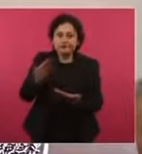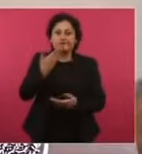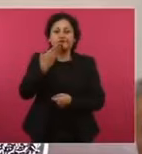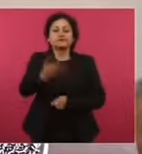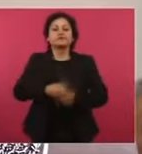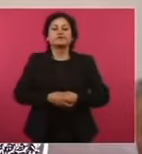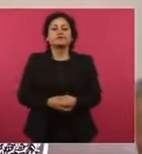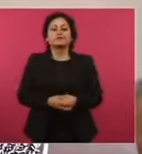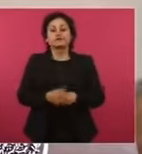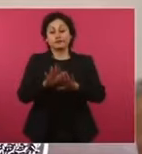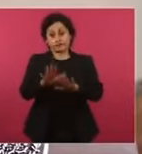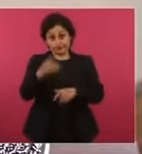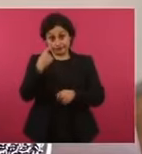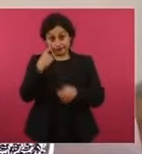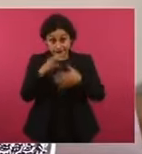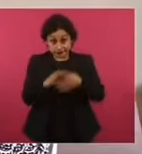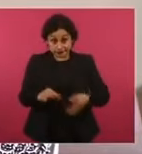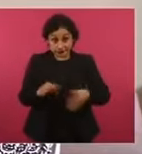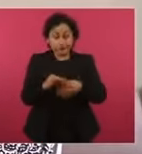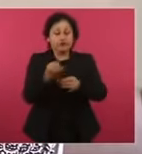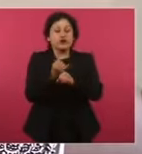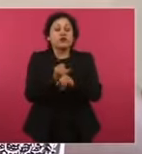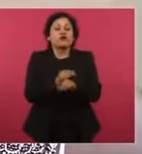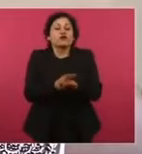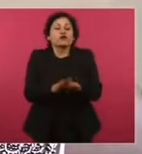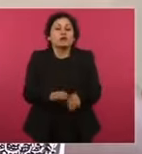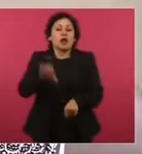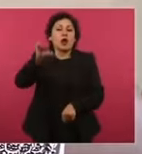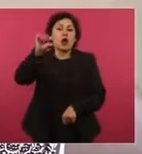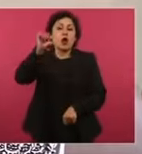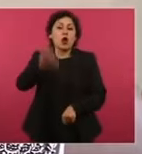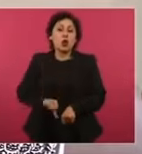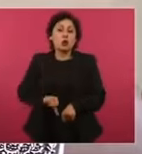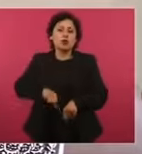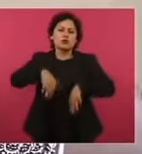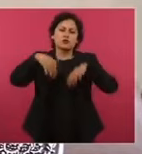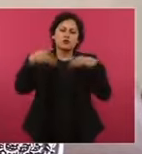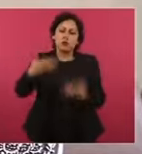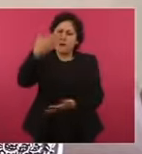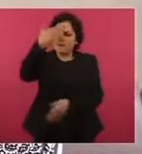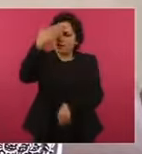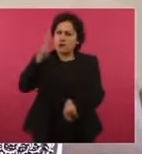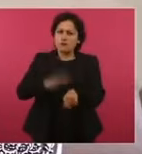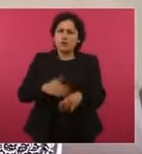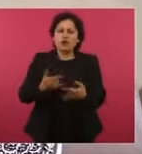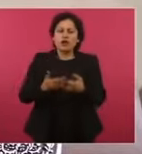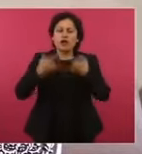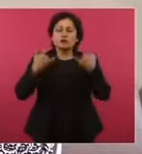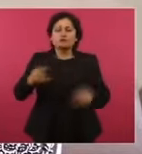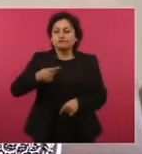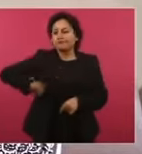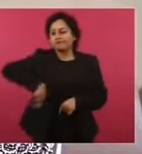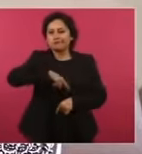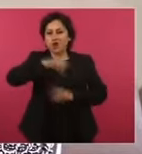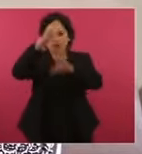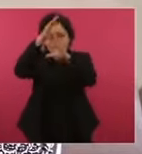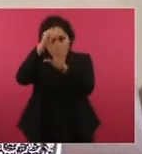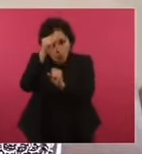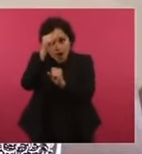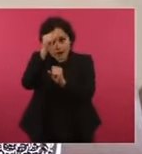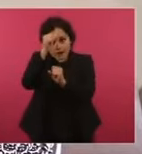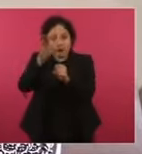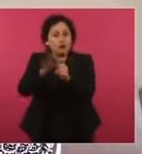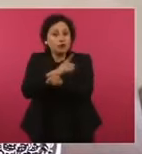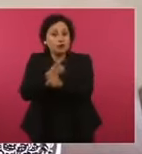Informar que hoy se alcanza un acuerdo histórico para lograr justicia a 7